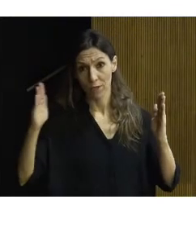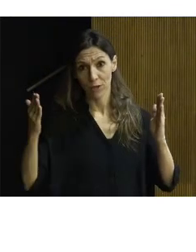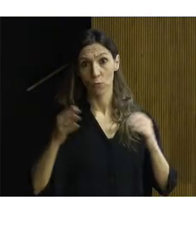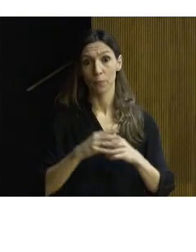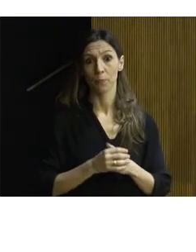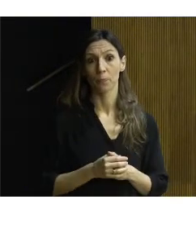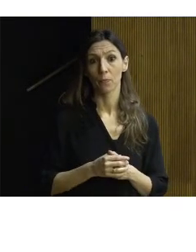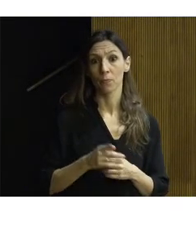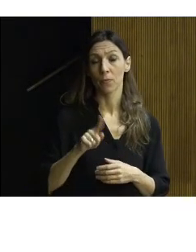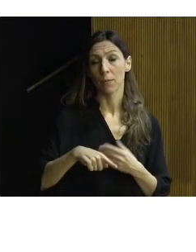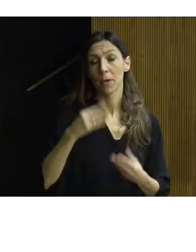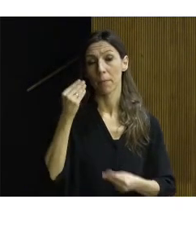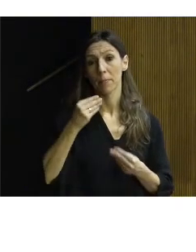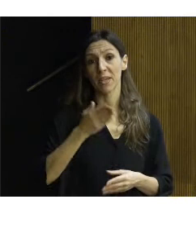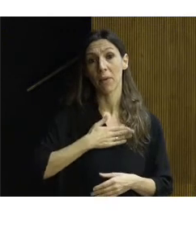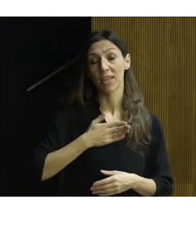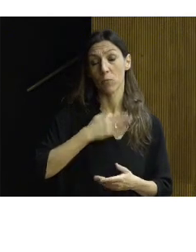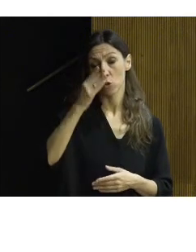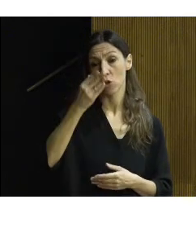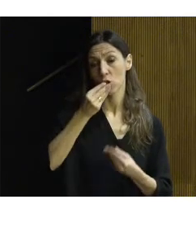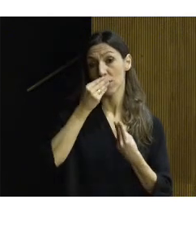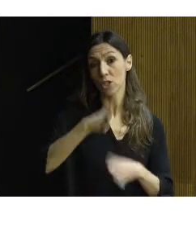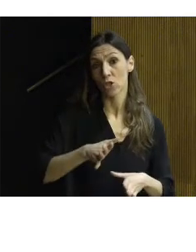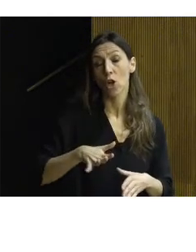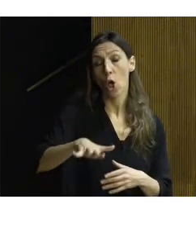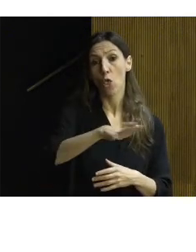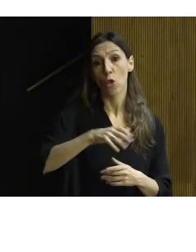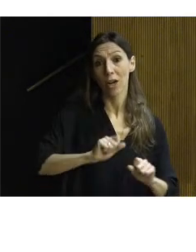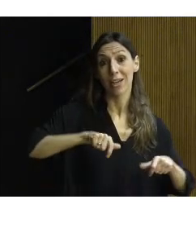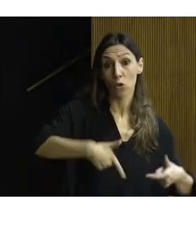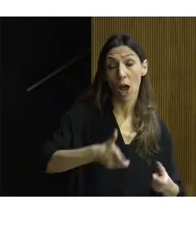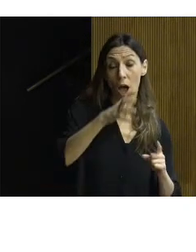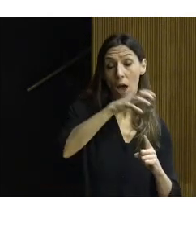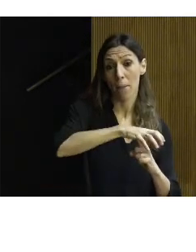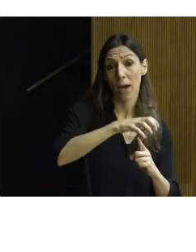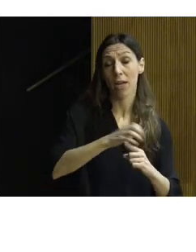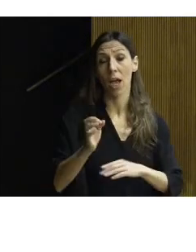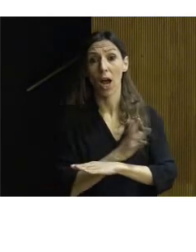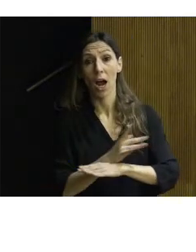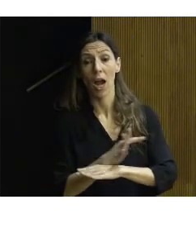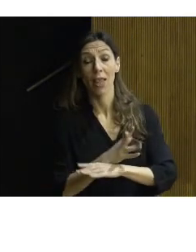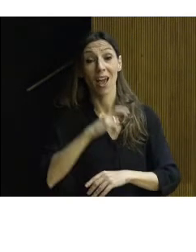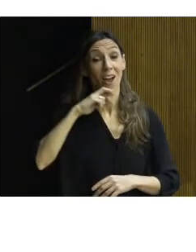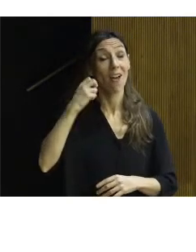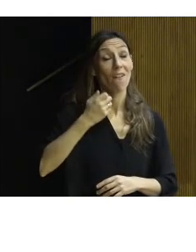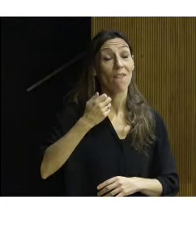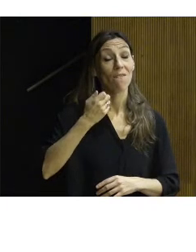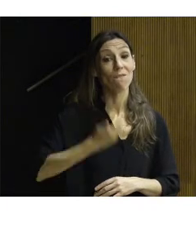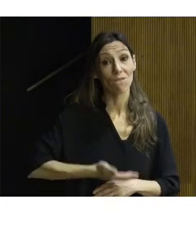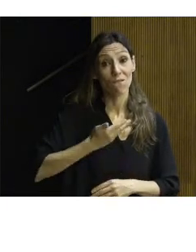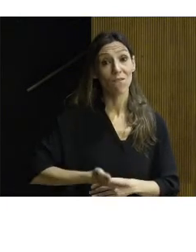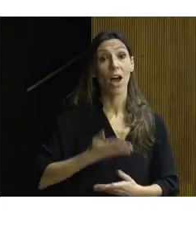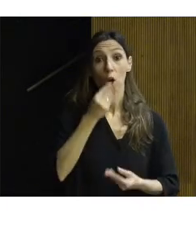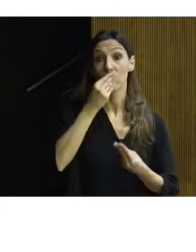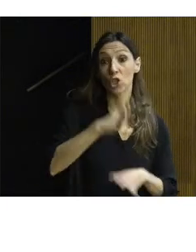También considera que son patrimonio histórico los sitios naturales, jardines y parques que tengan valor artístico, histórico o antropológico, los